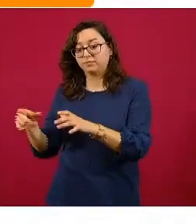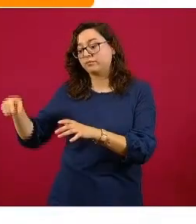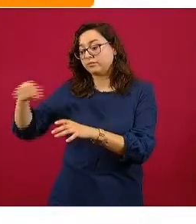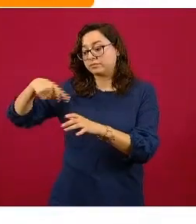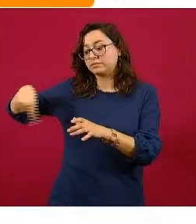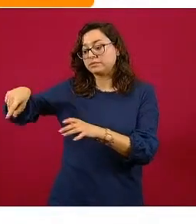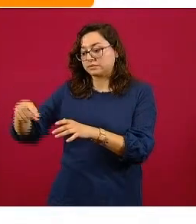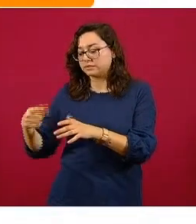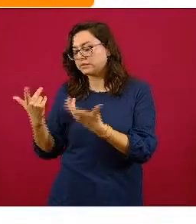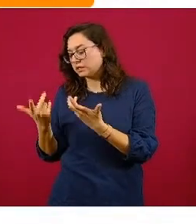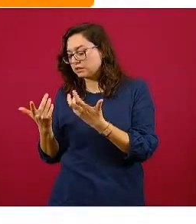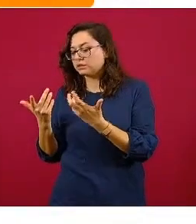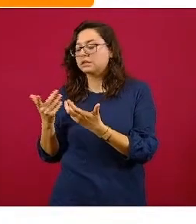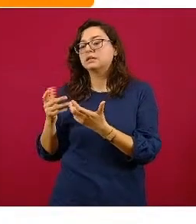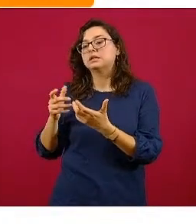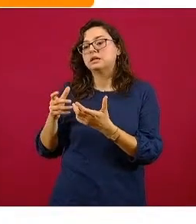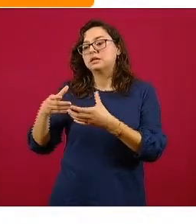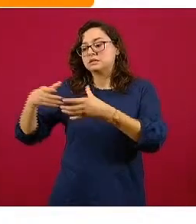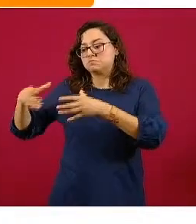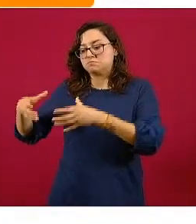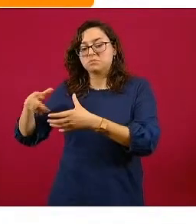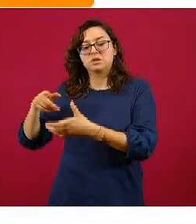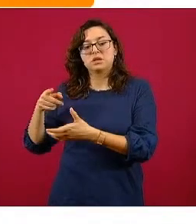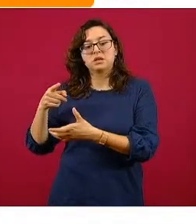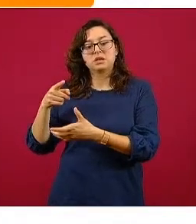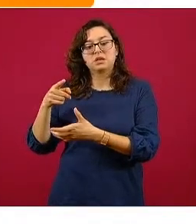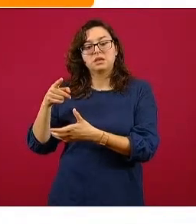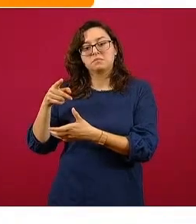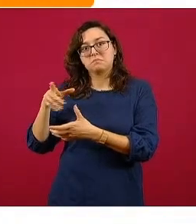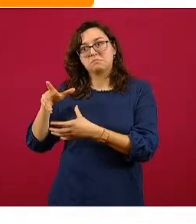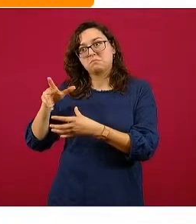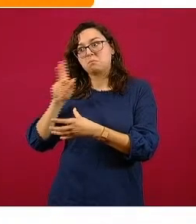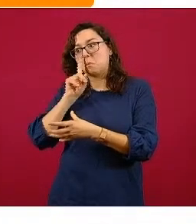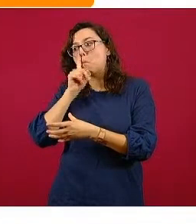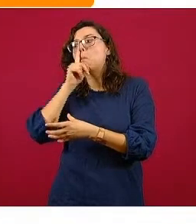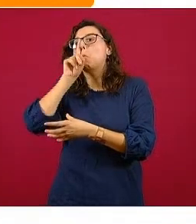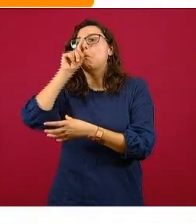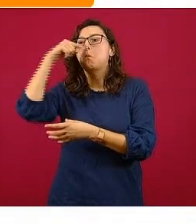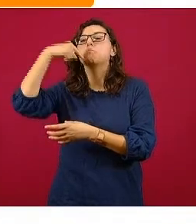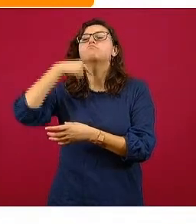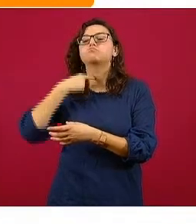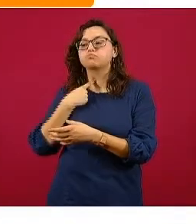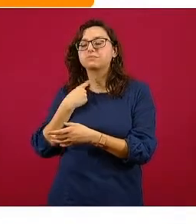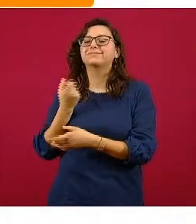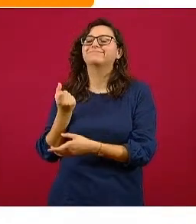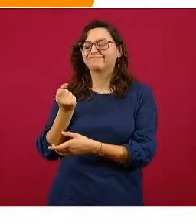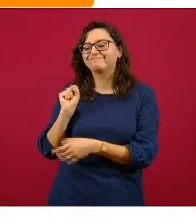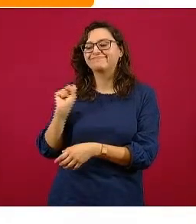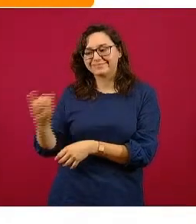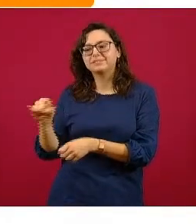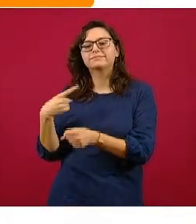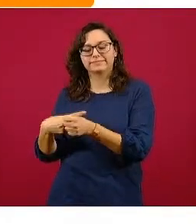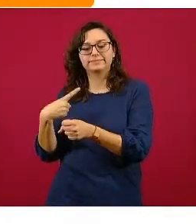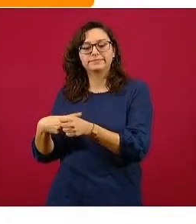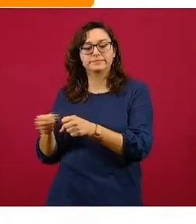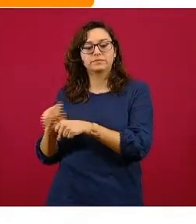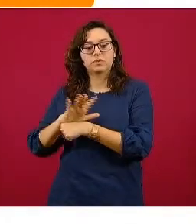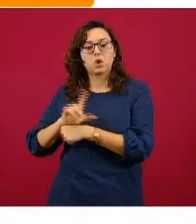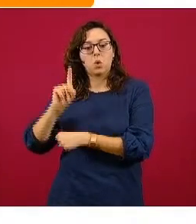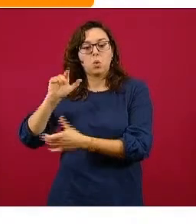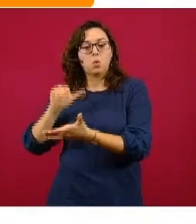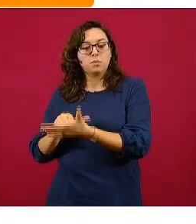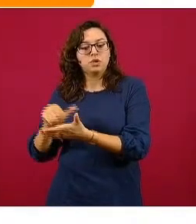los diferentes procesos de clasificación, la mayoría de ellos con una prueba positiva al virus SARS-CoV-2, un millón